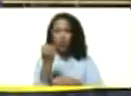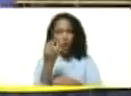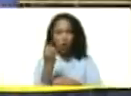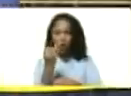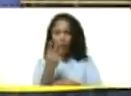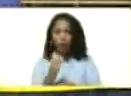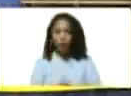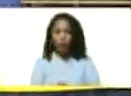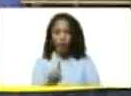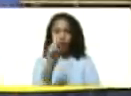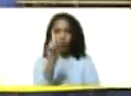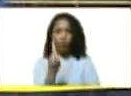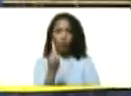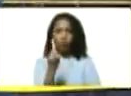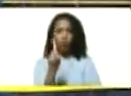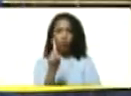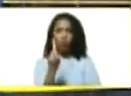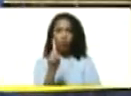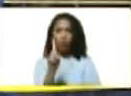Uno.